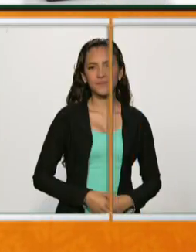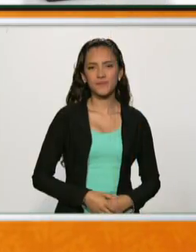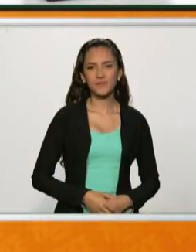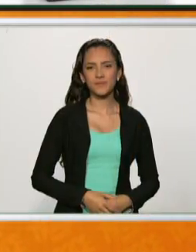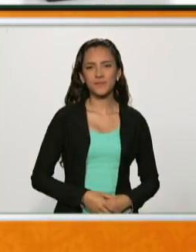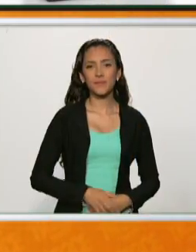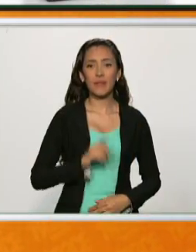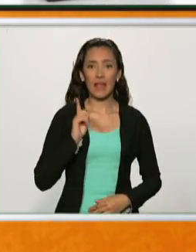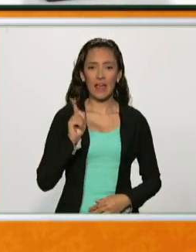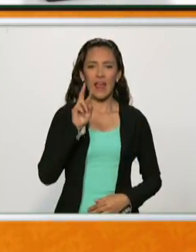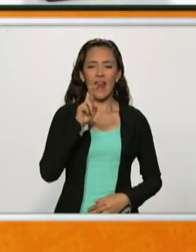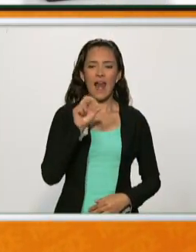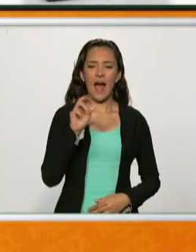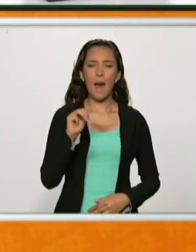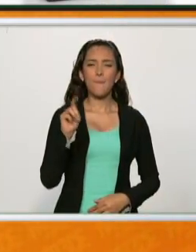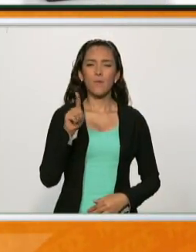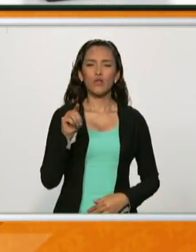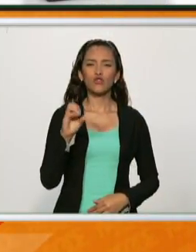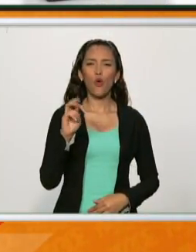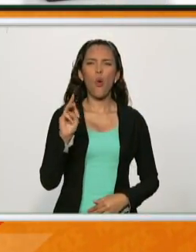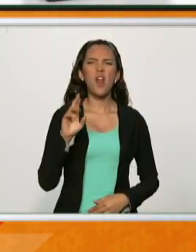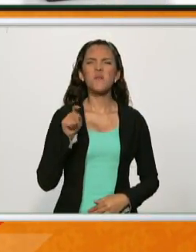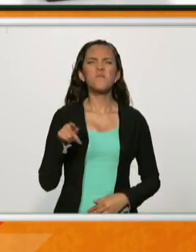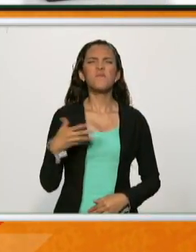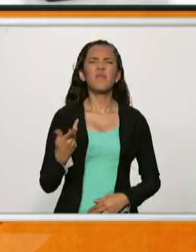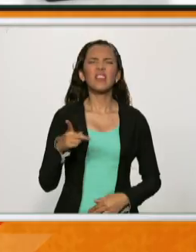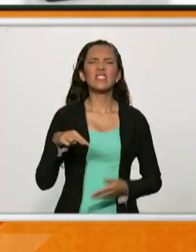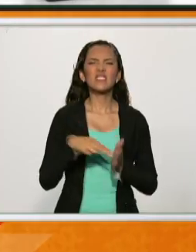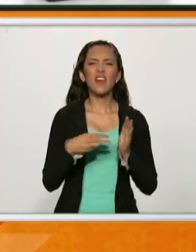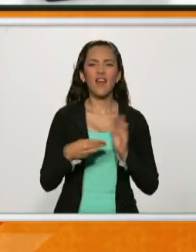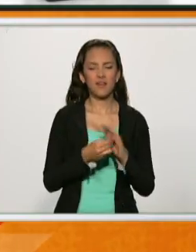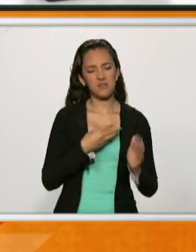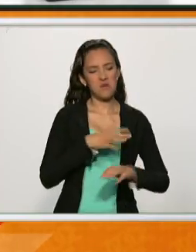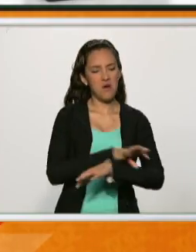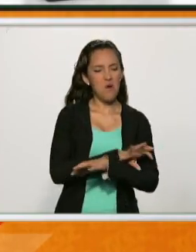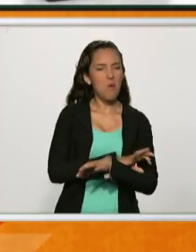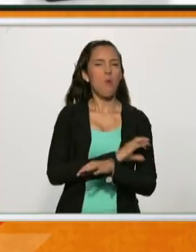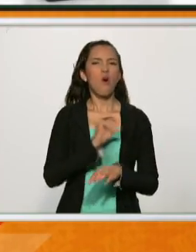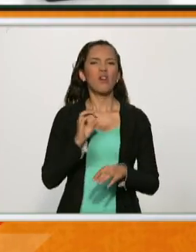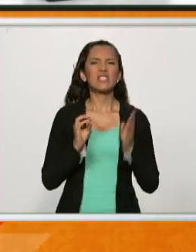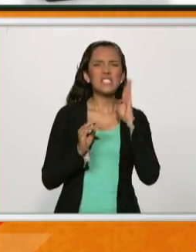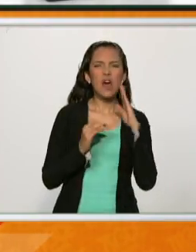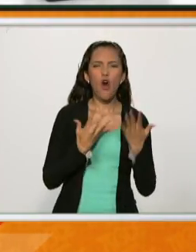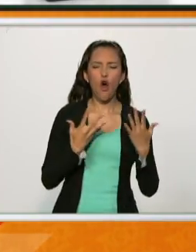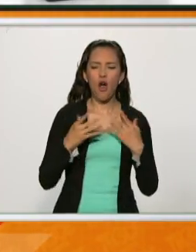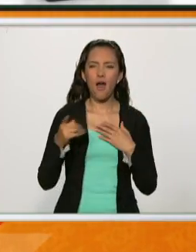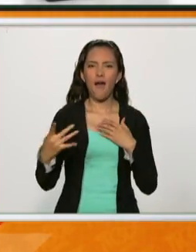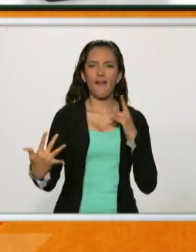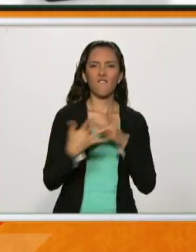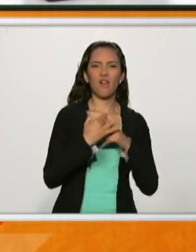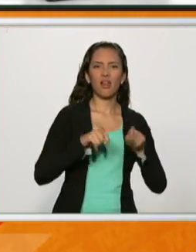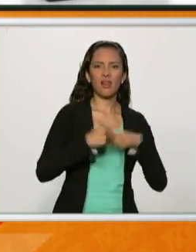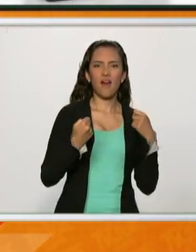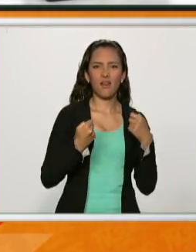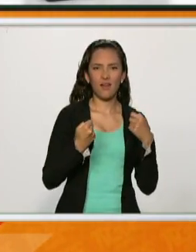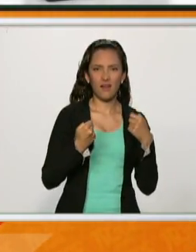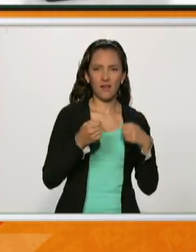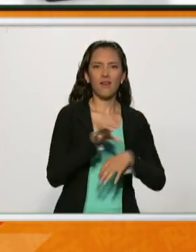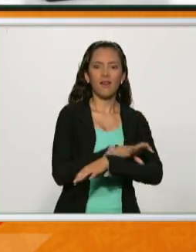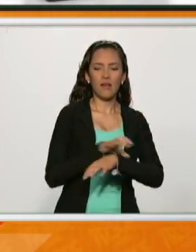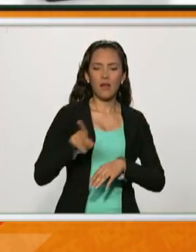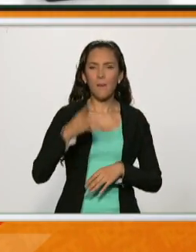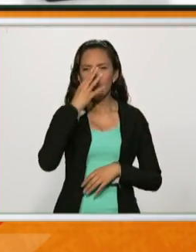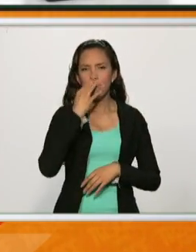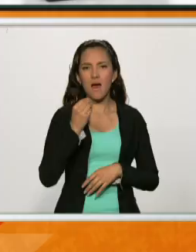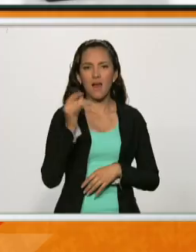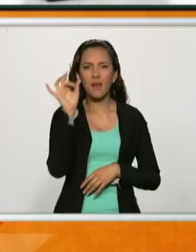Bueno, el ransomware es una modalidad de ataque que ha venido creciendo en los últimos meses. Es un malware